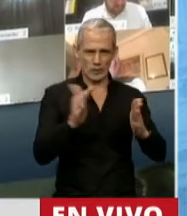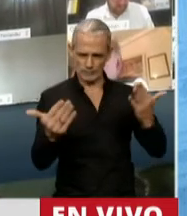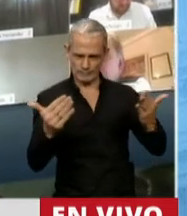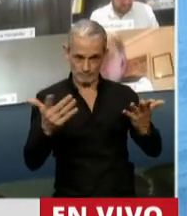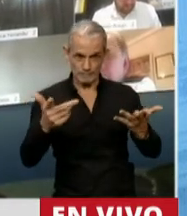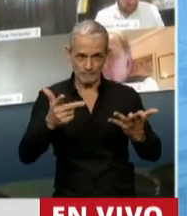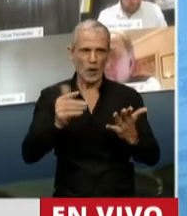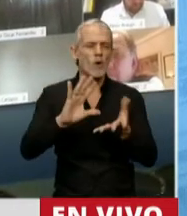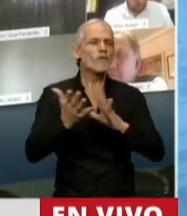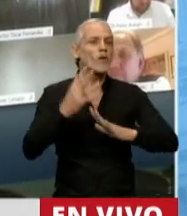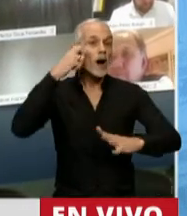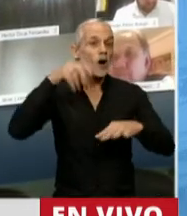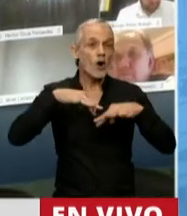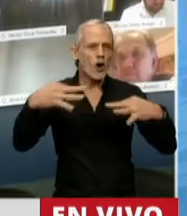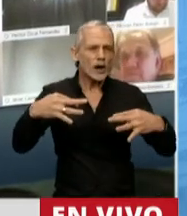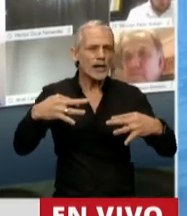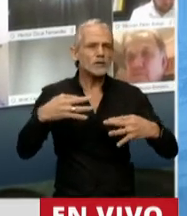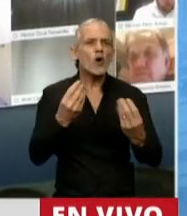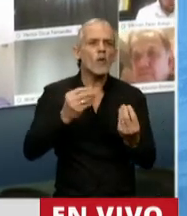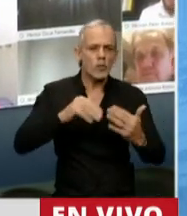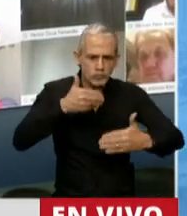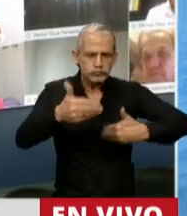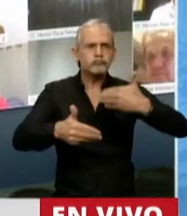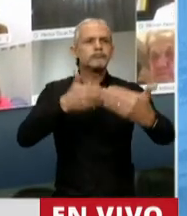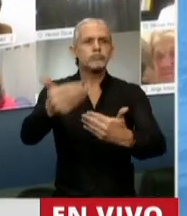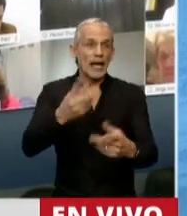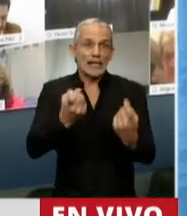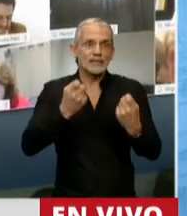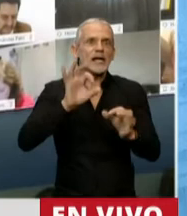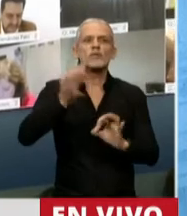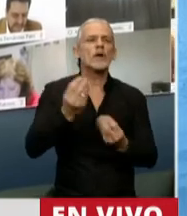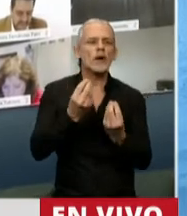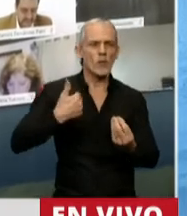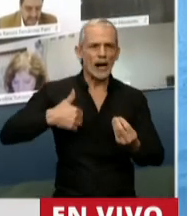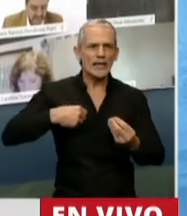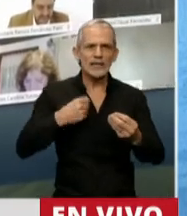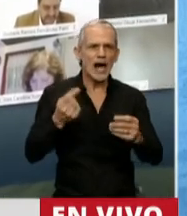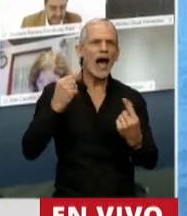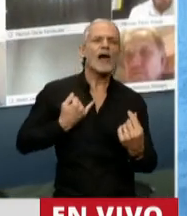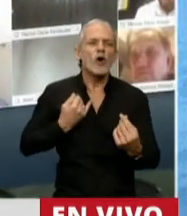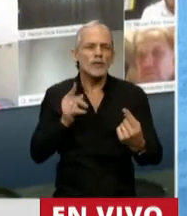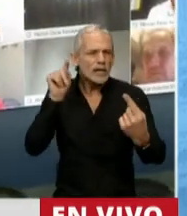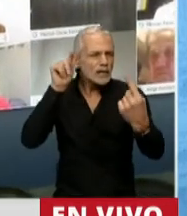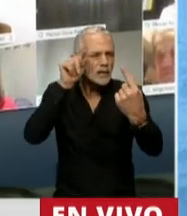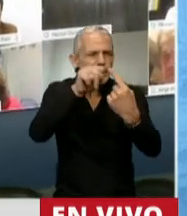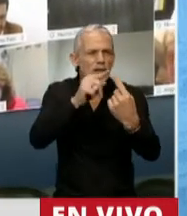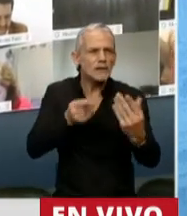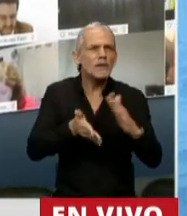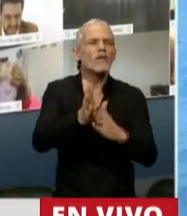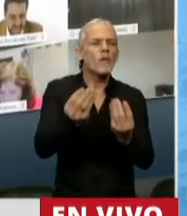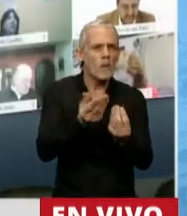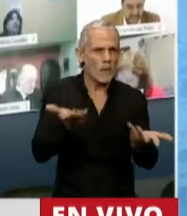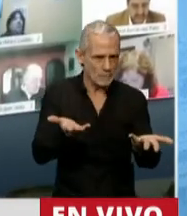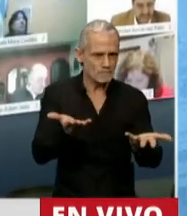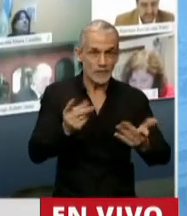constructiva, necesitamos conocer cuál es el plan, cuál es el rumbo de este país y eso cuesta bastante. Y necesitamos también